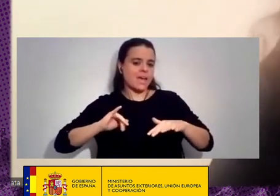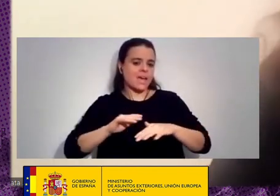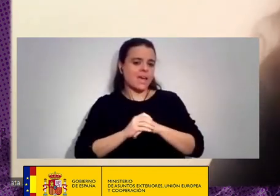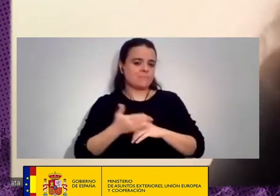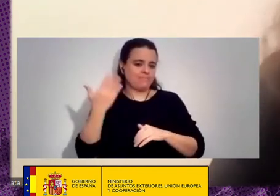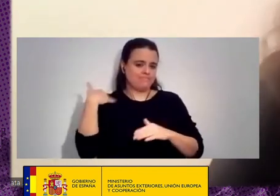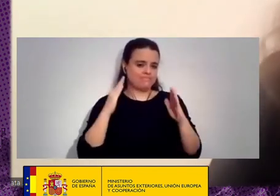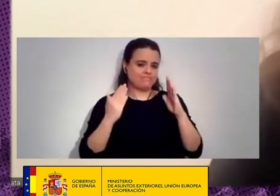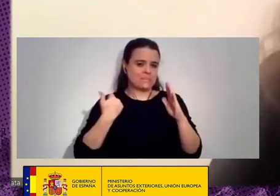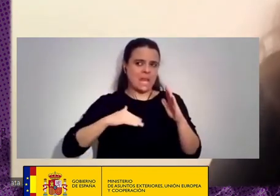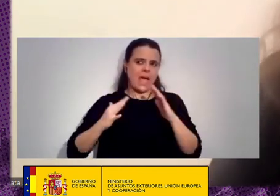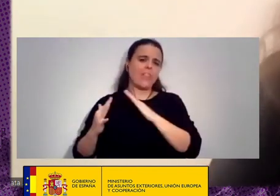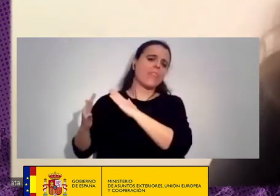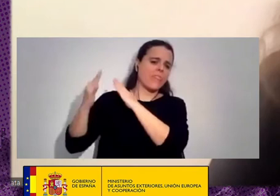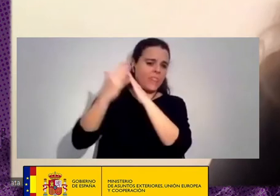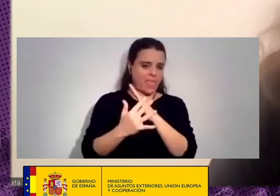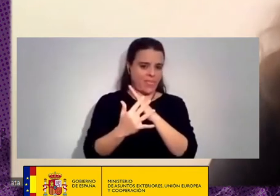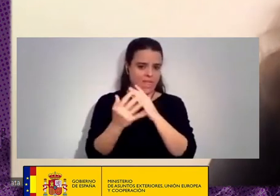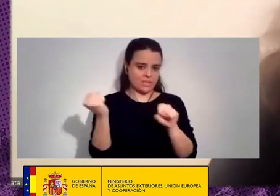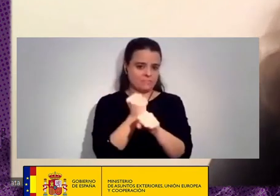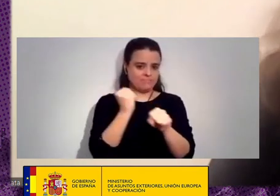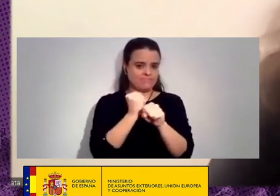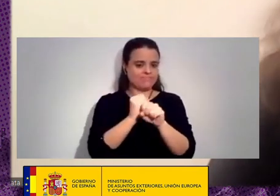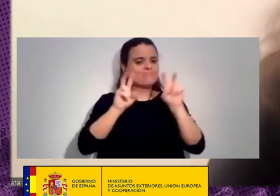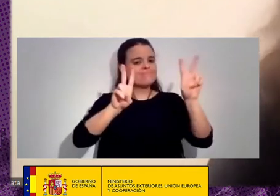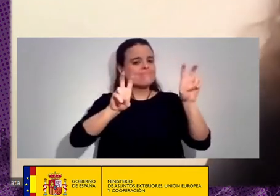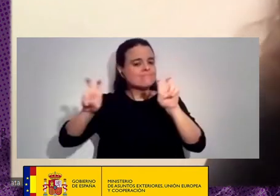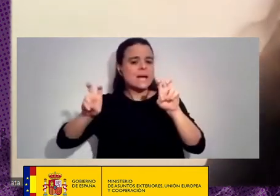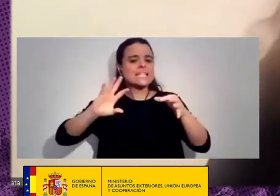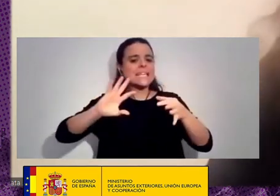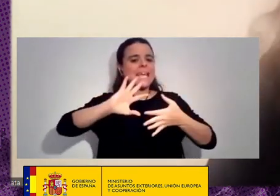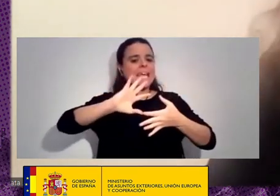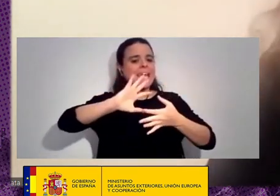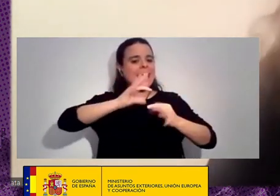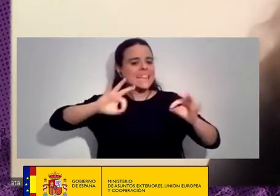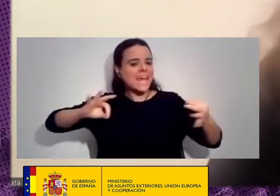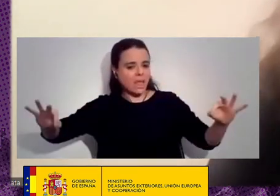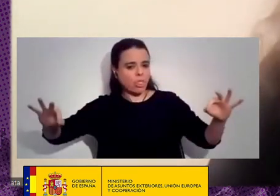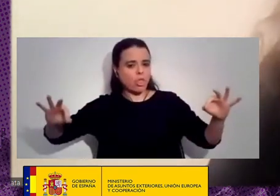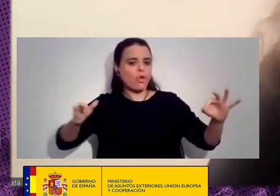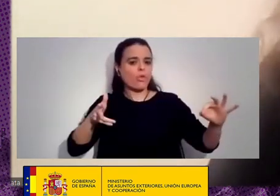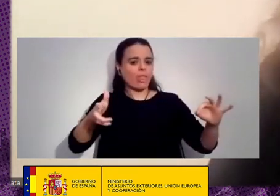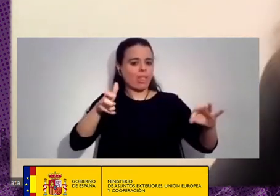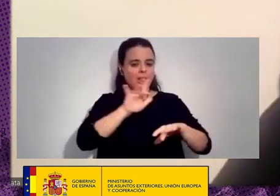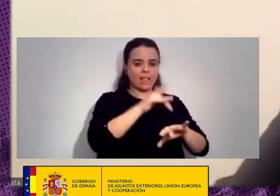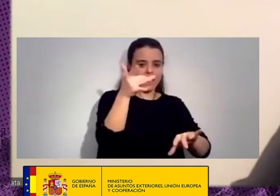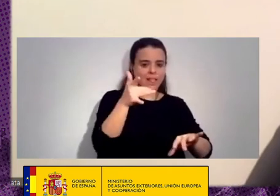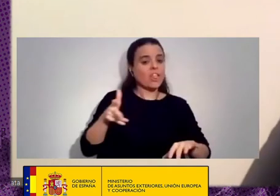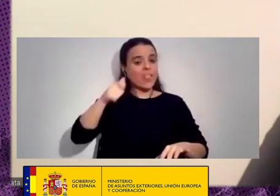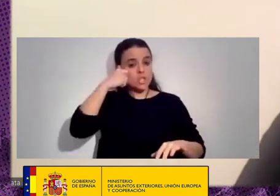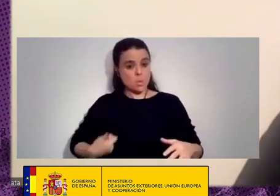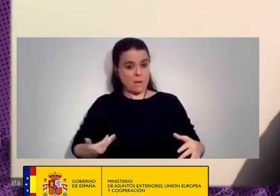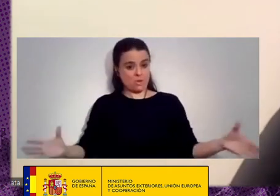Una década de trabajo En temas en la intersección De derechos digitales Y derechos humanos